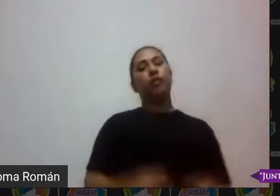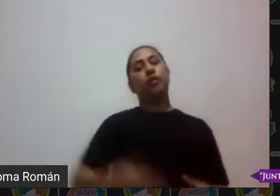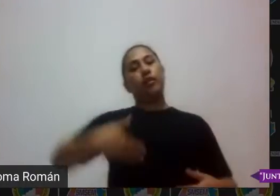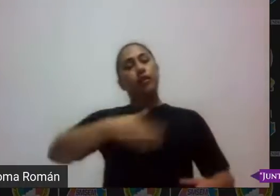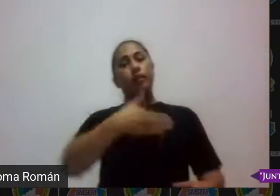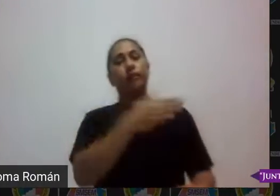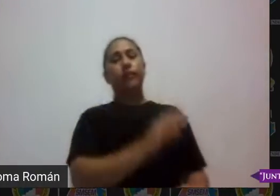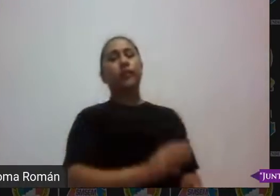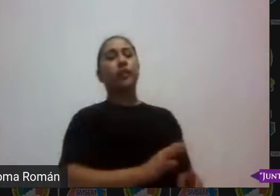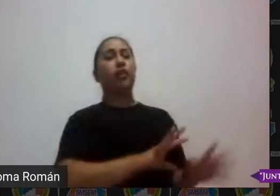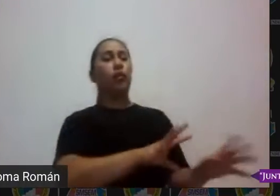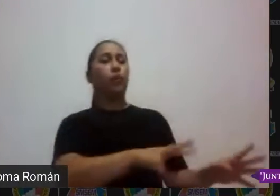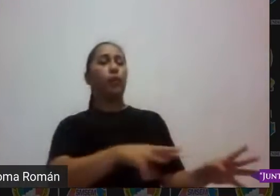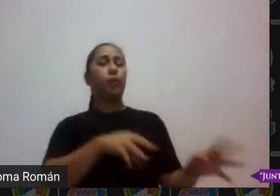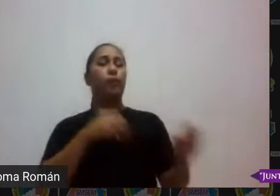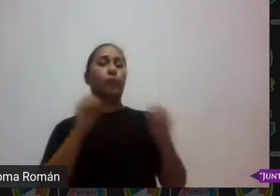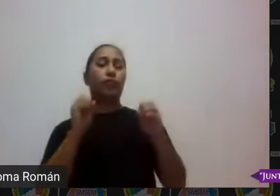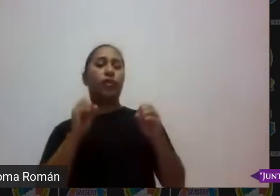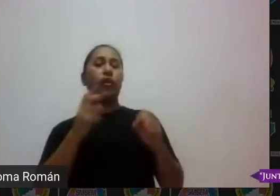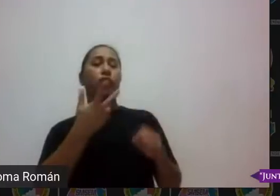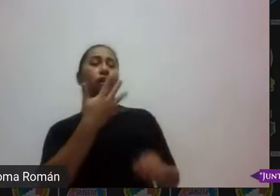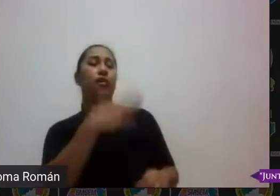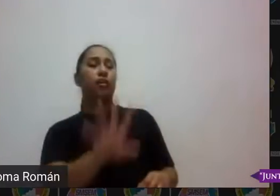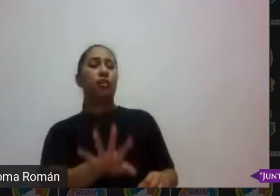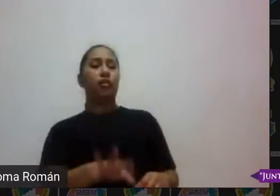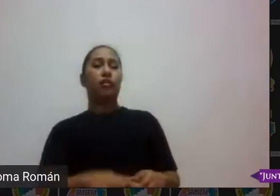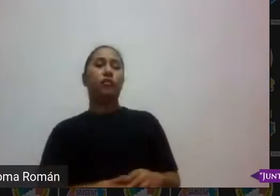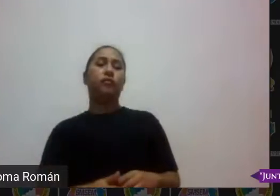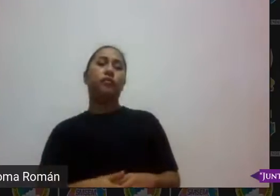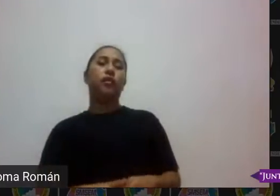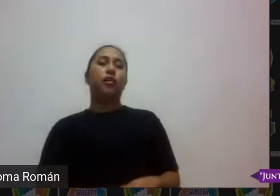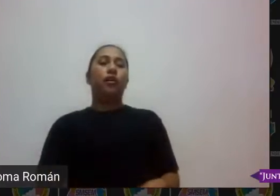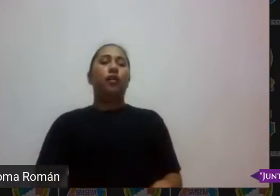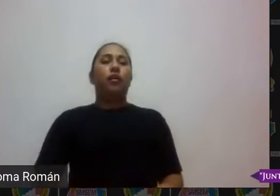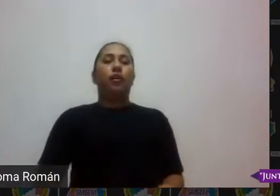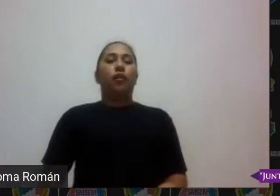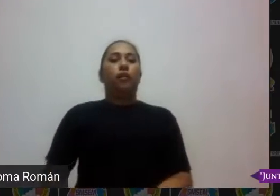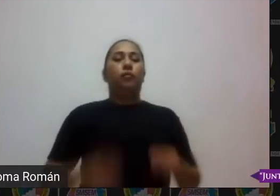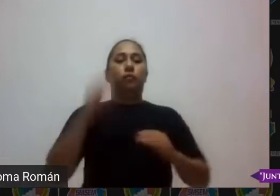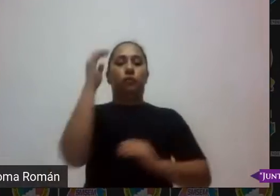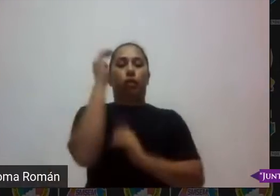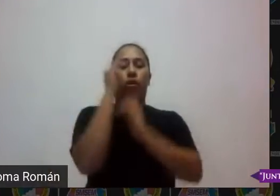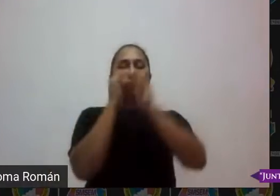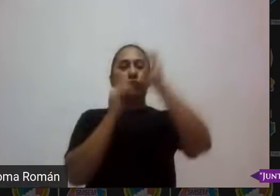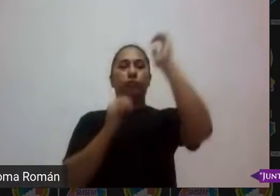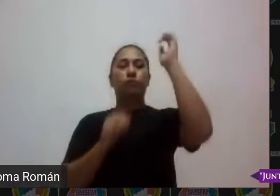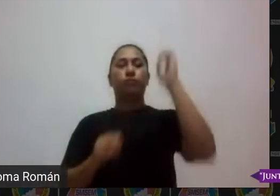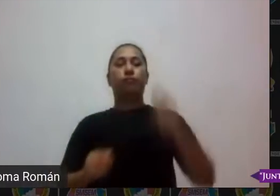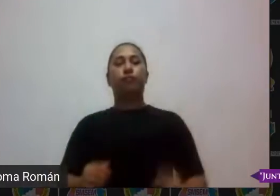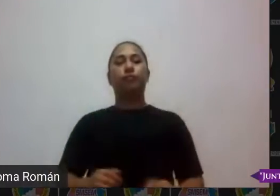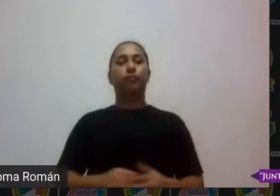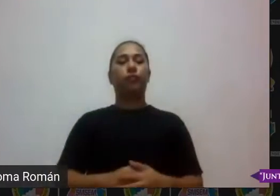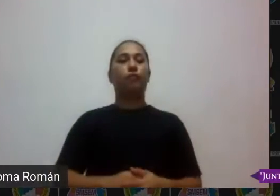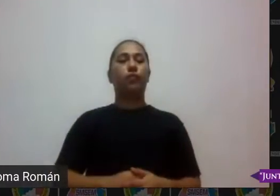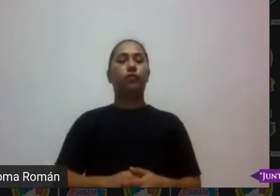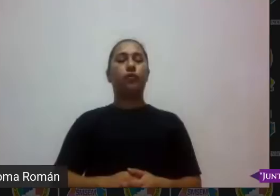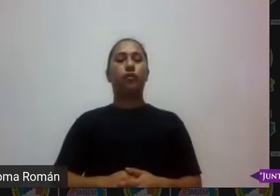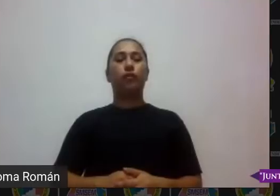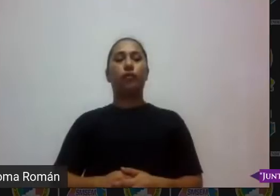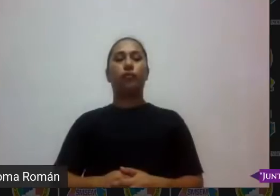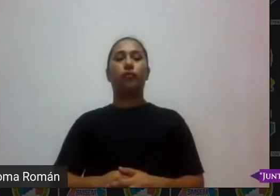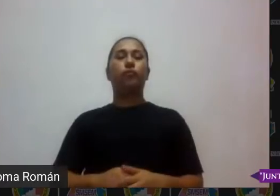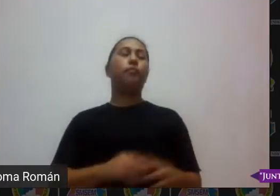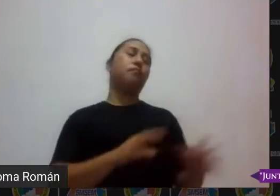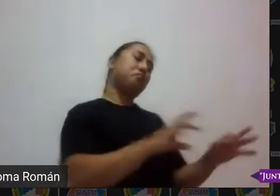entre para un árbol porque le vas a hacer su propio examen citó pues va a sacar 10 vas a hacer el examen tipo